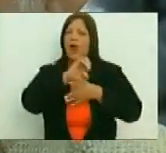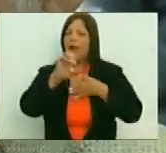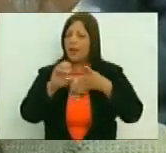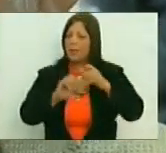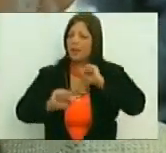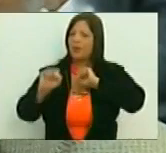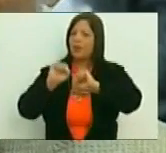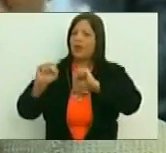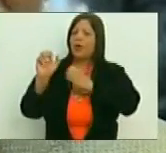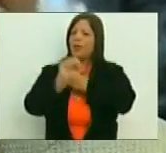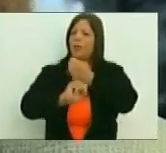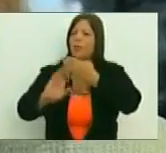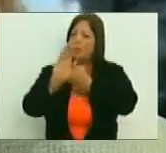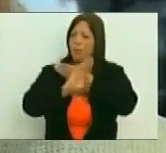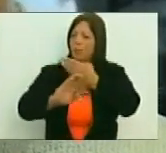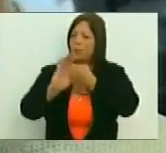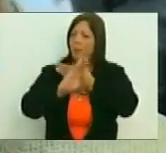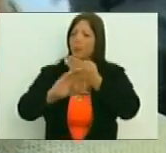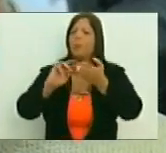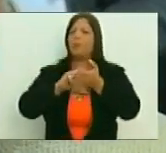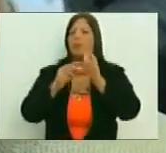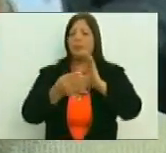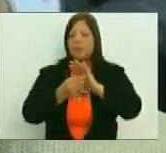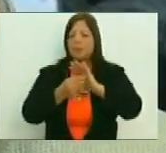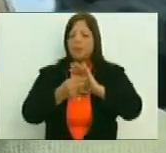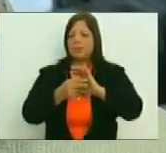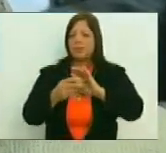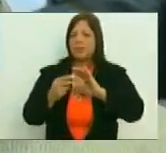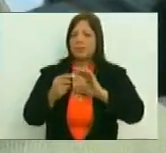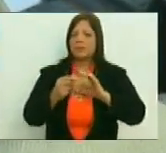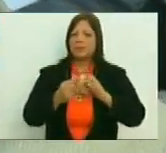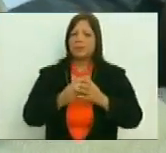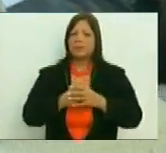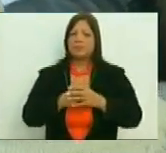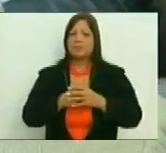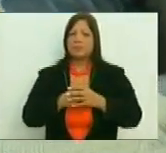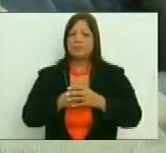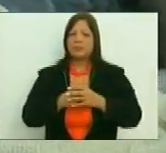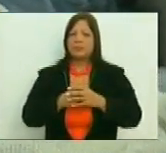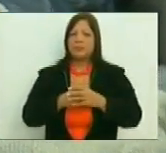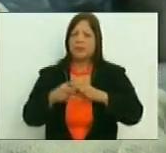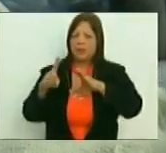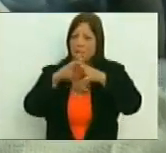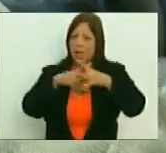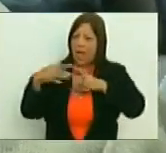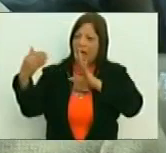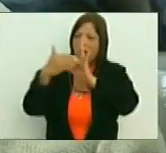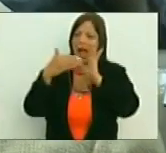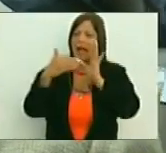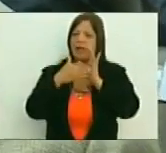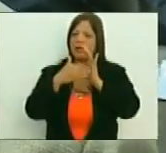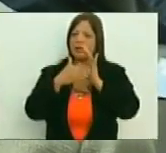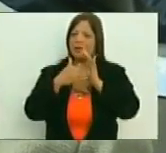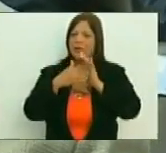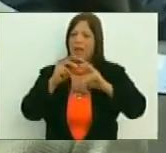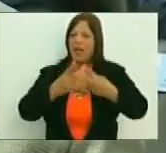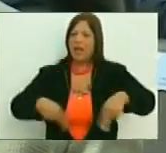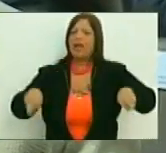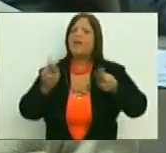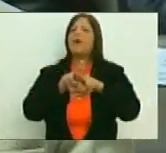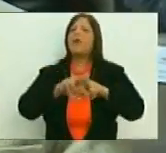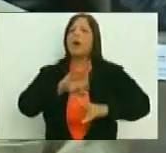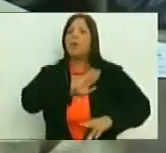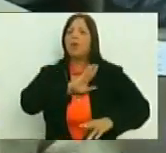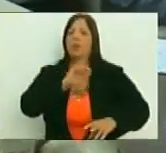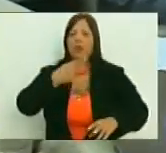de combate para precisamente atajar esa agresión y de alguna manera pues revalorizar lo nuestro